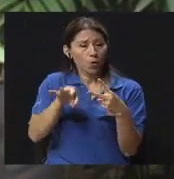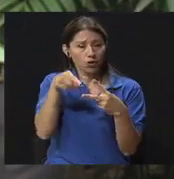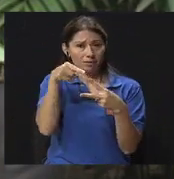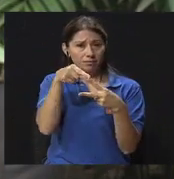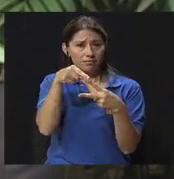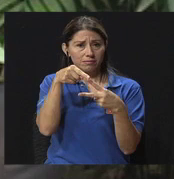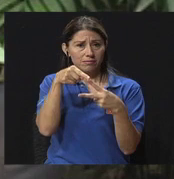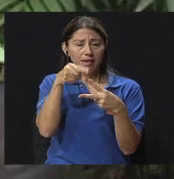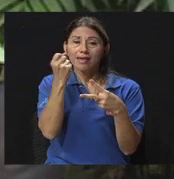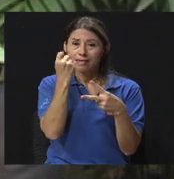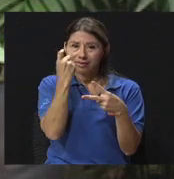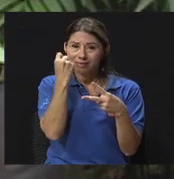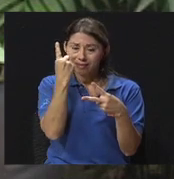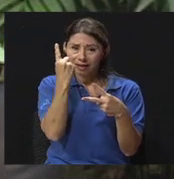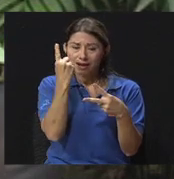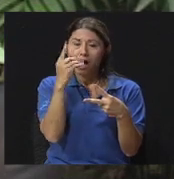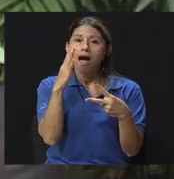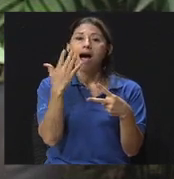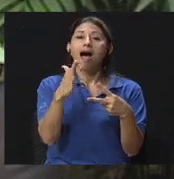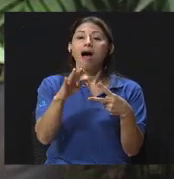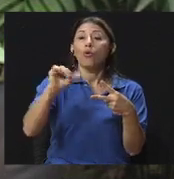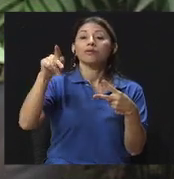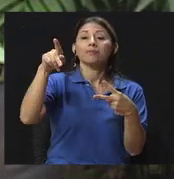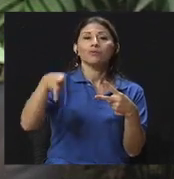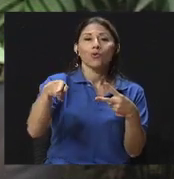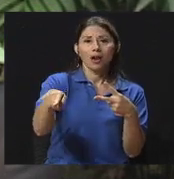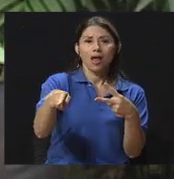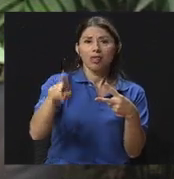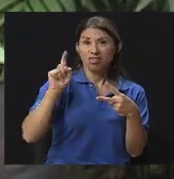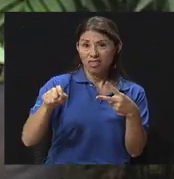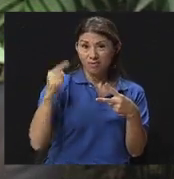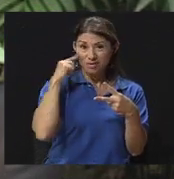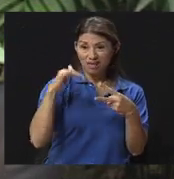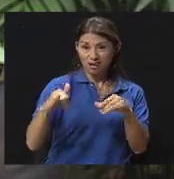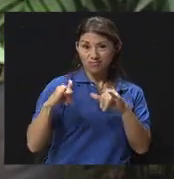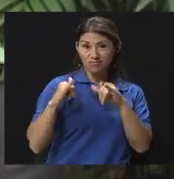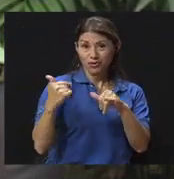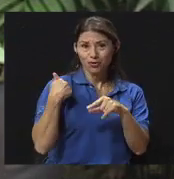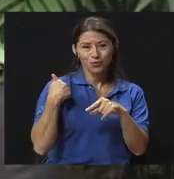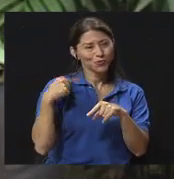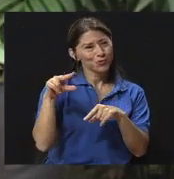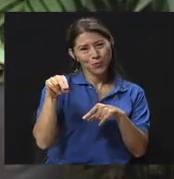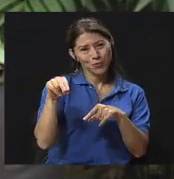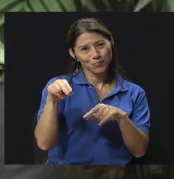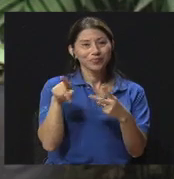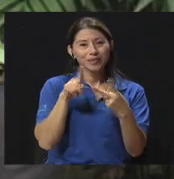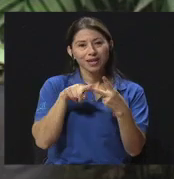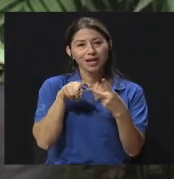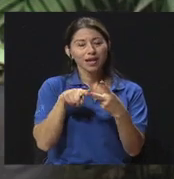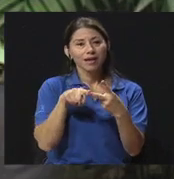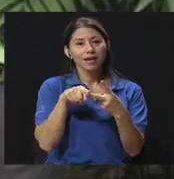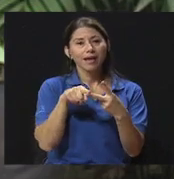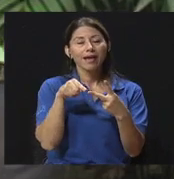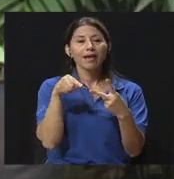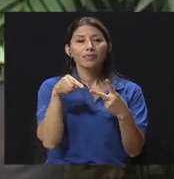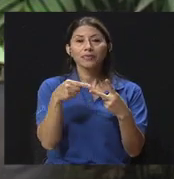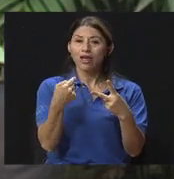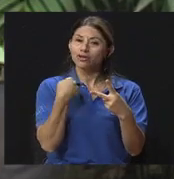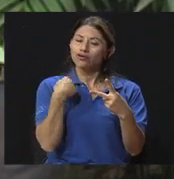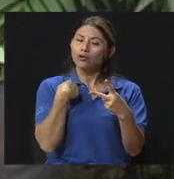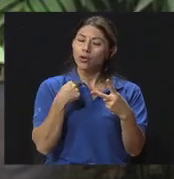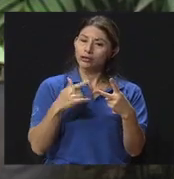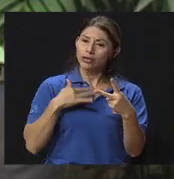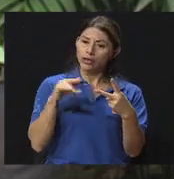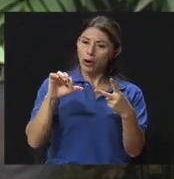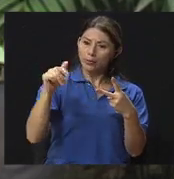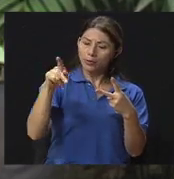entender y comprender que el otro no tiene que pensar como yo, ¿verdad? Y otro elemento fundamental es ponerme en el lugar